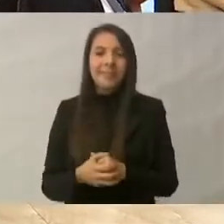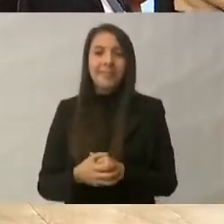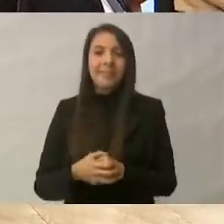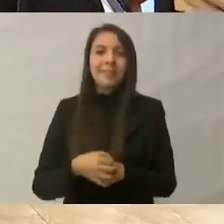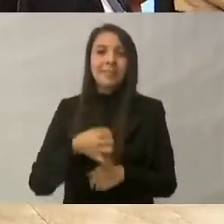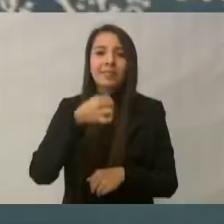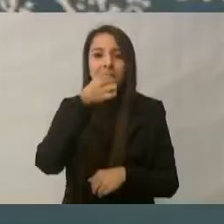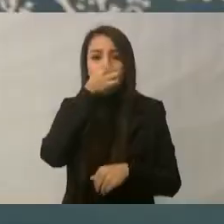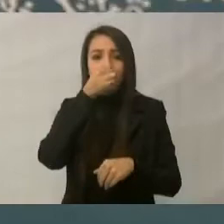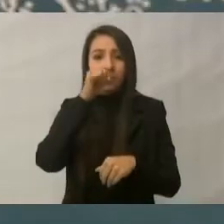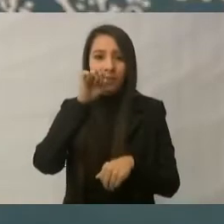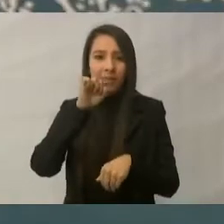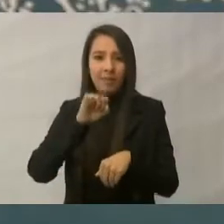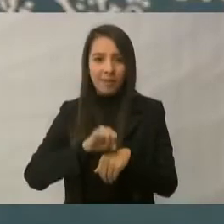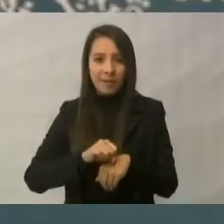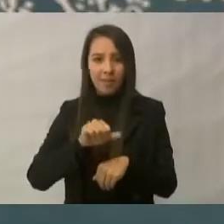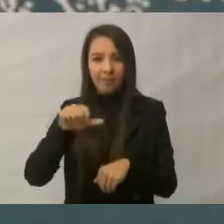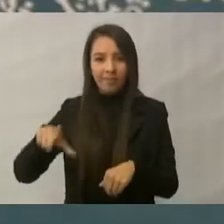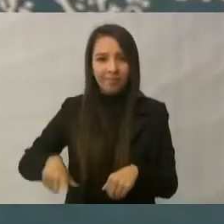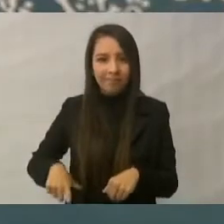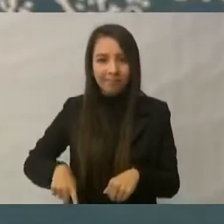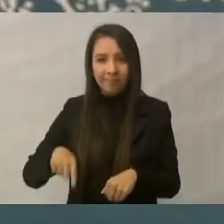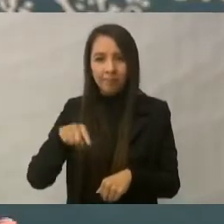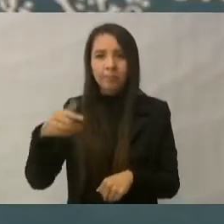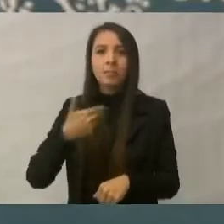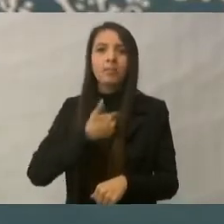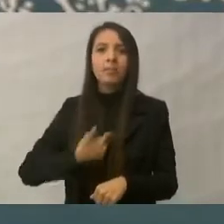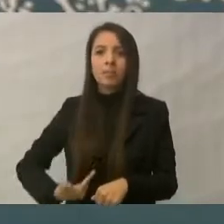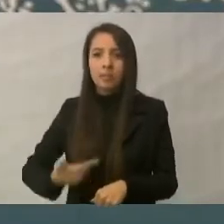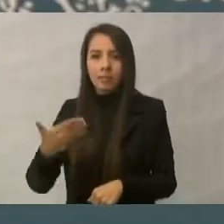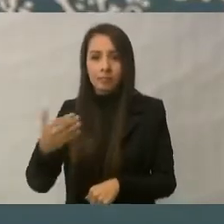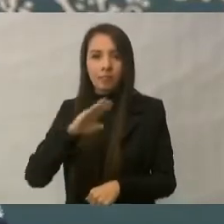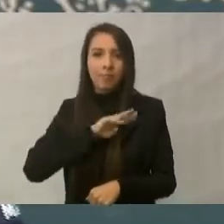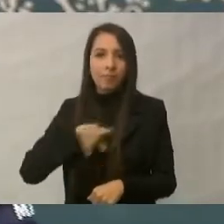gabinete, presidente, presidenta municipal, muchas gracias.